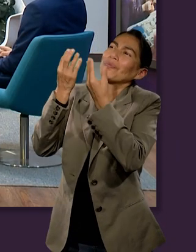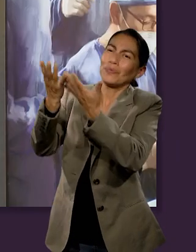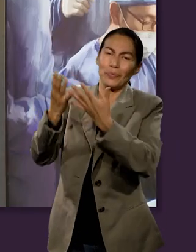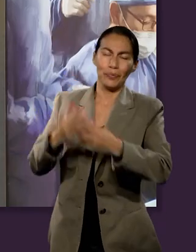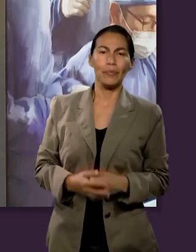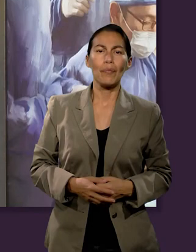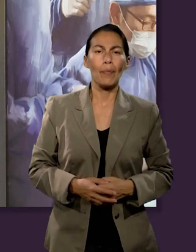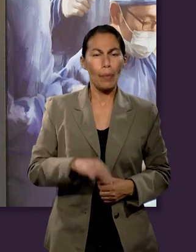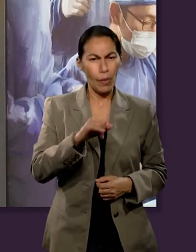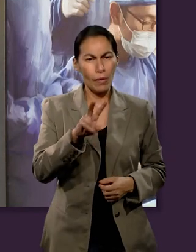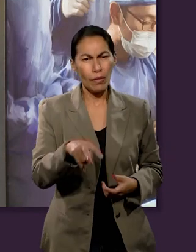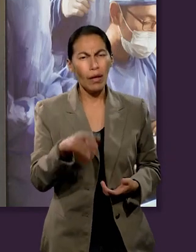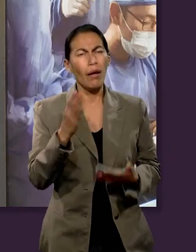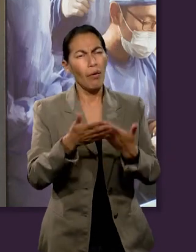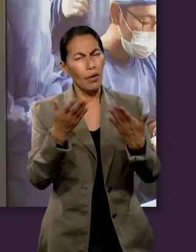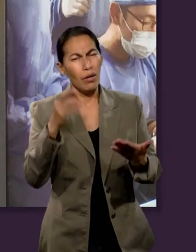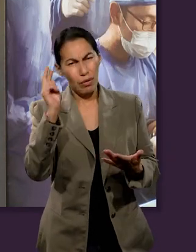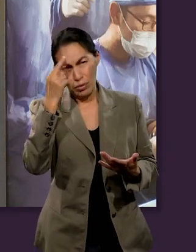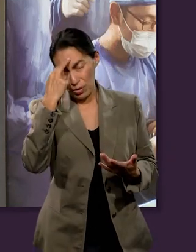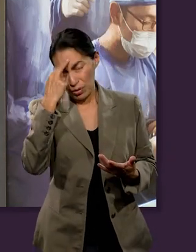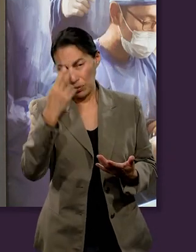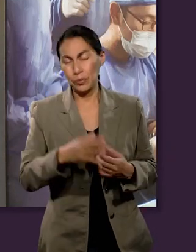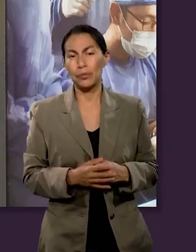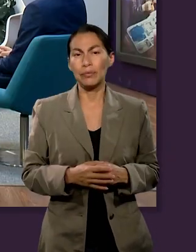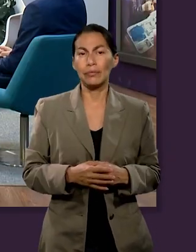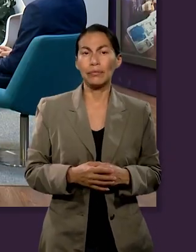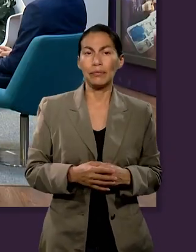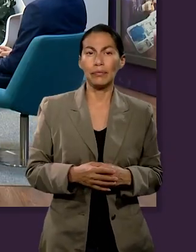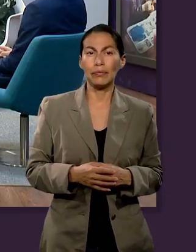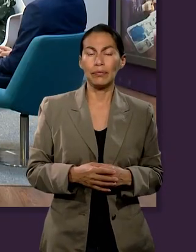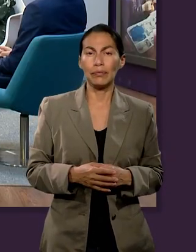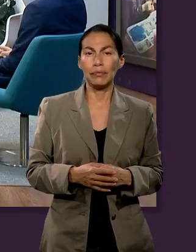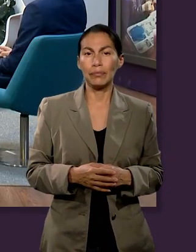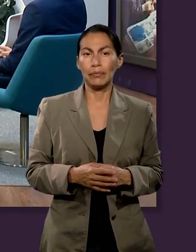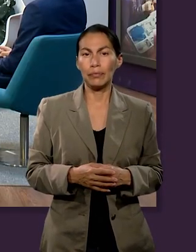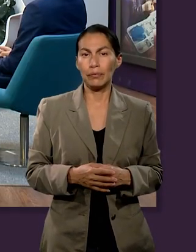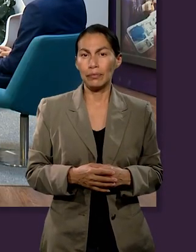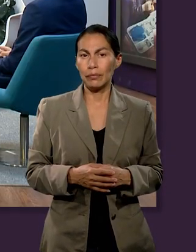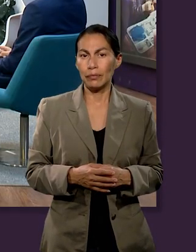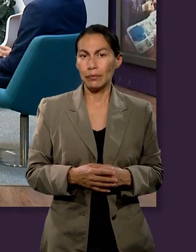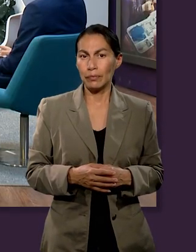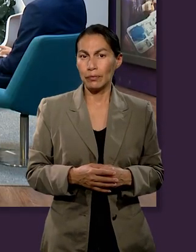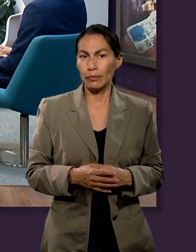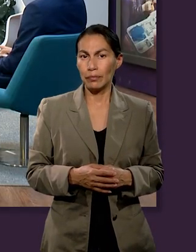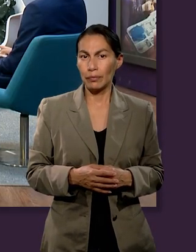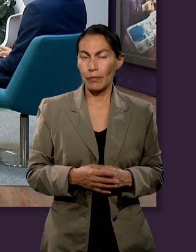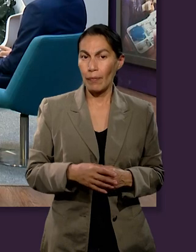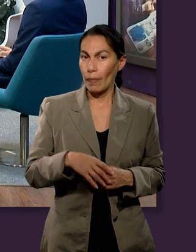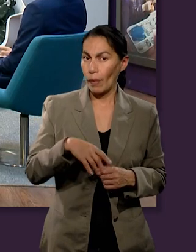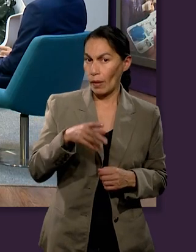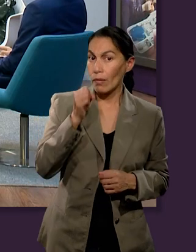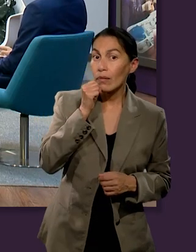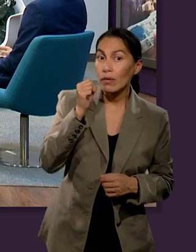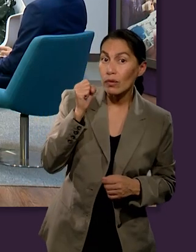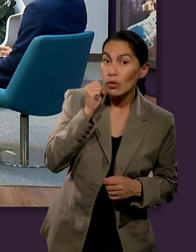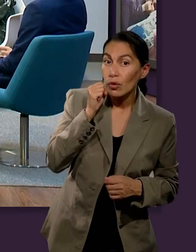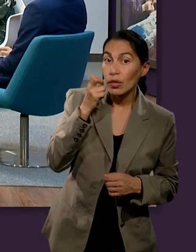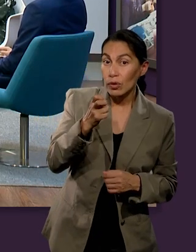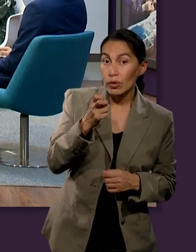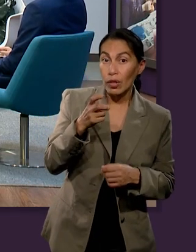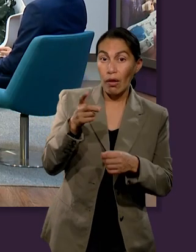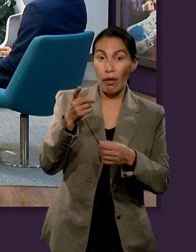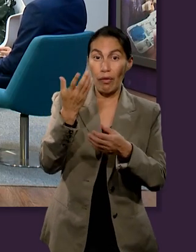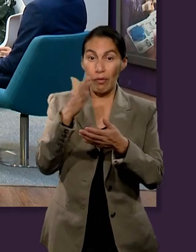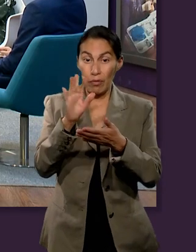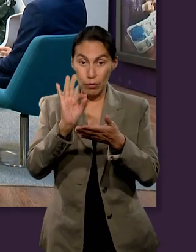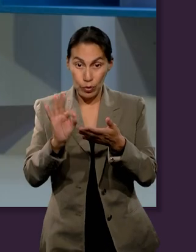para dar, para dar para Dios. Sí. Ahora, recordemos algo que es bien importante de esto que hemos dicho. En el